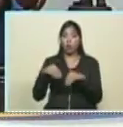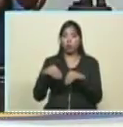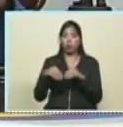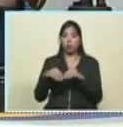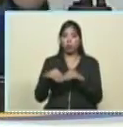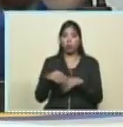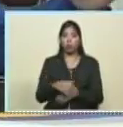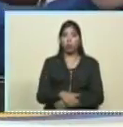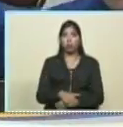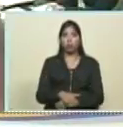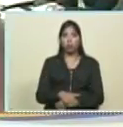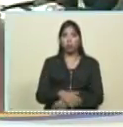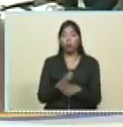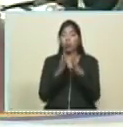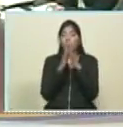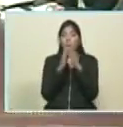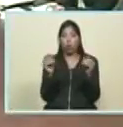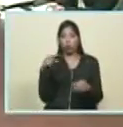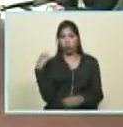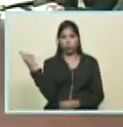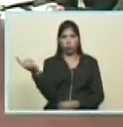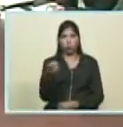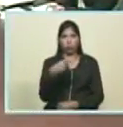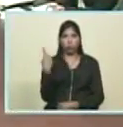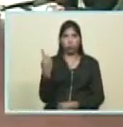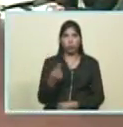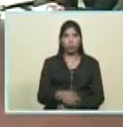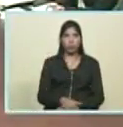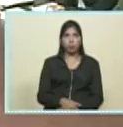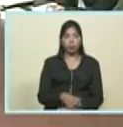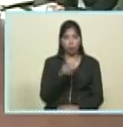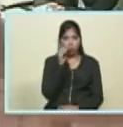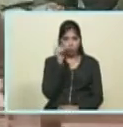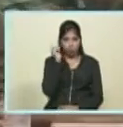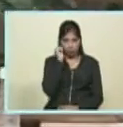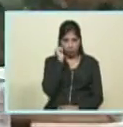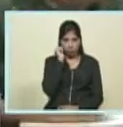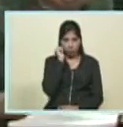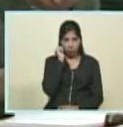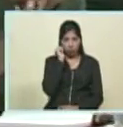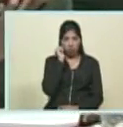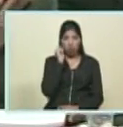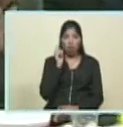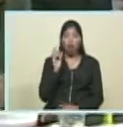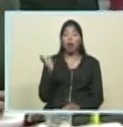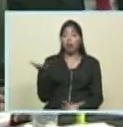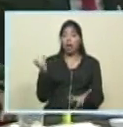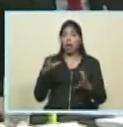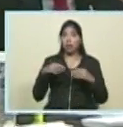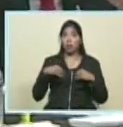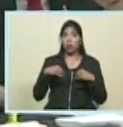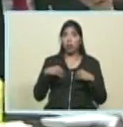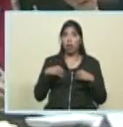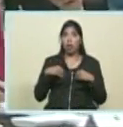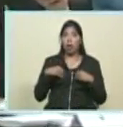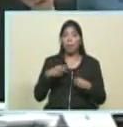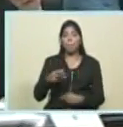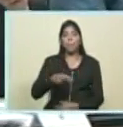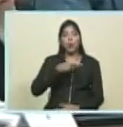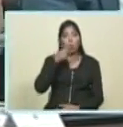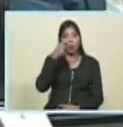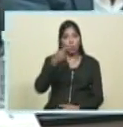ministras todos todos todos y todas tienen que asumir la política